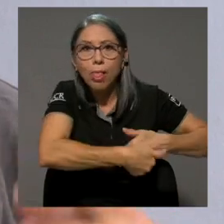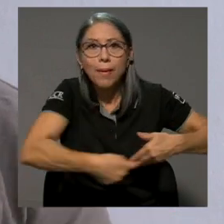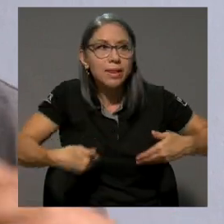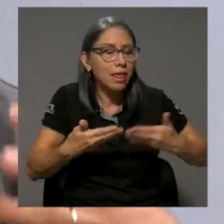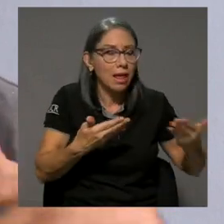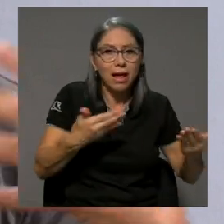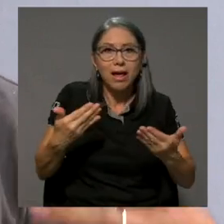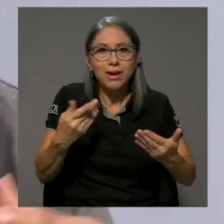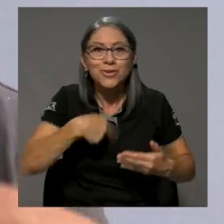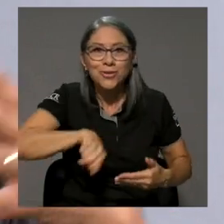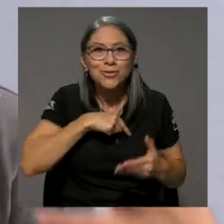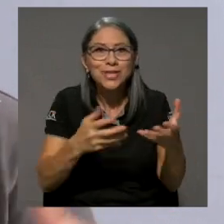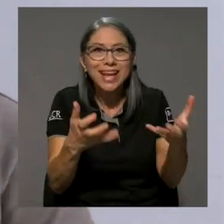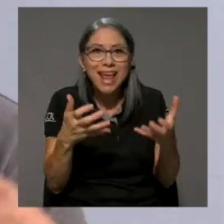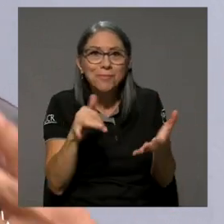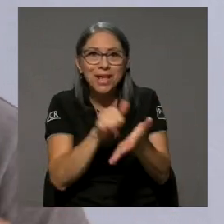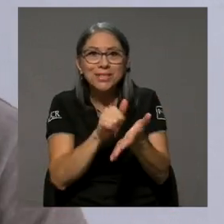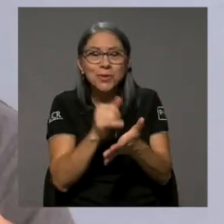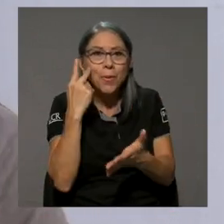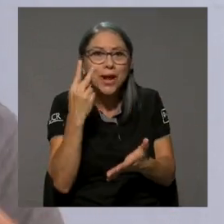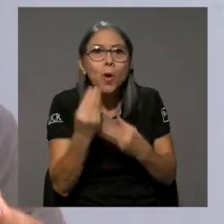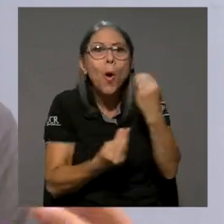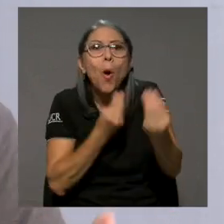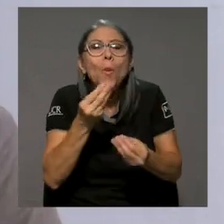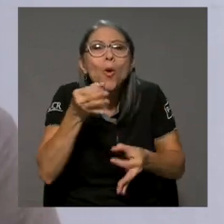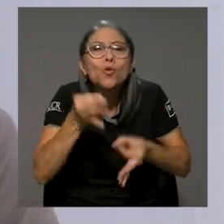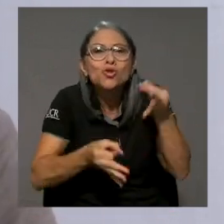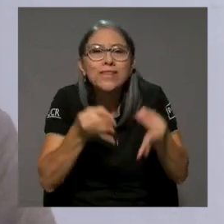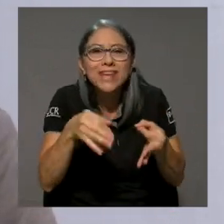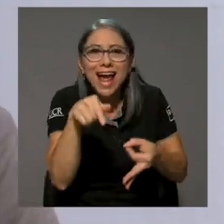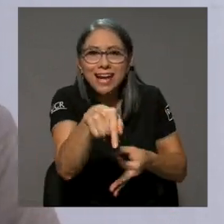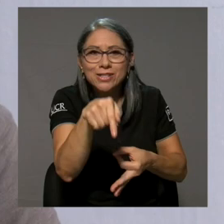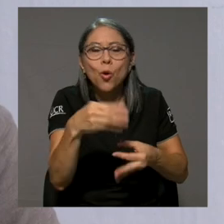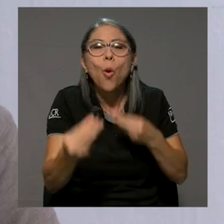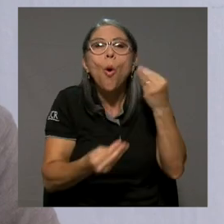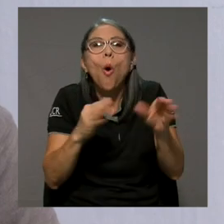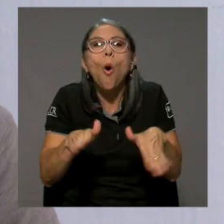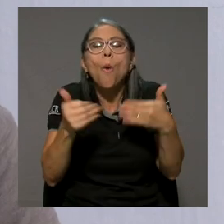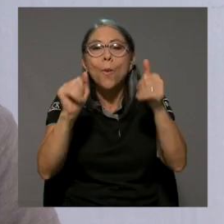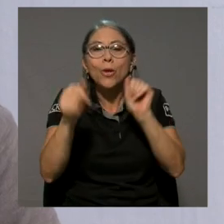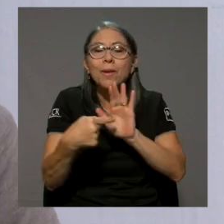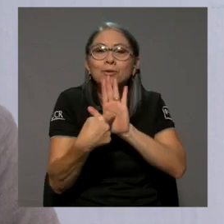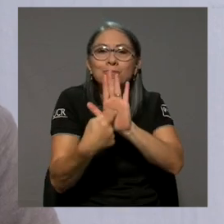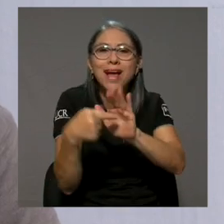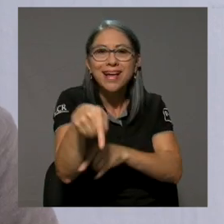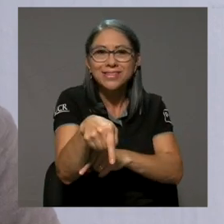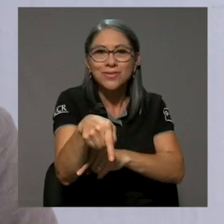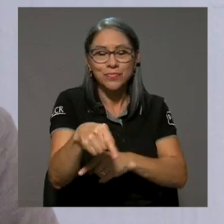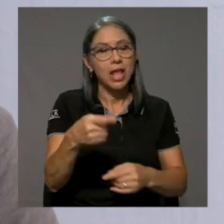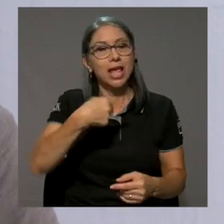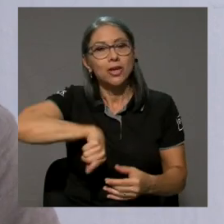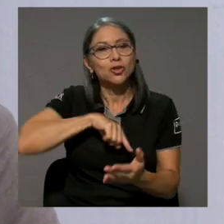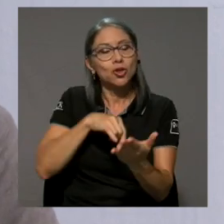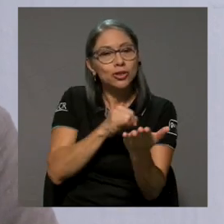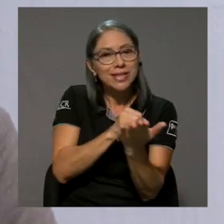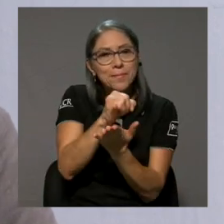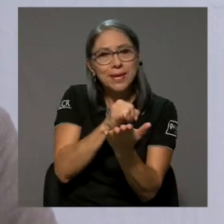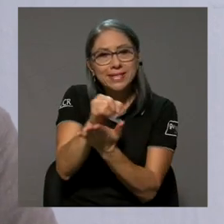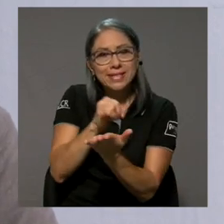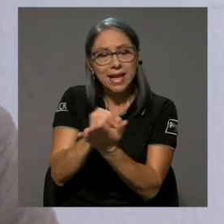justificar, cómo poder hacer esas referencias. Y haciendo esa investigación